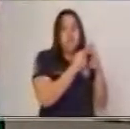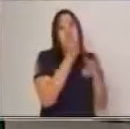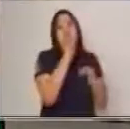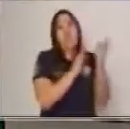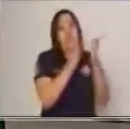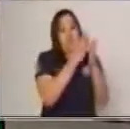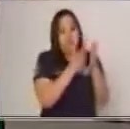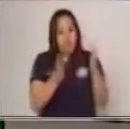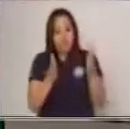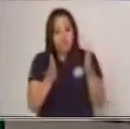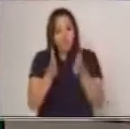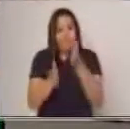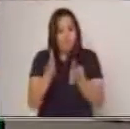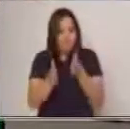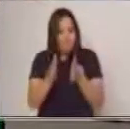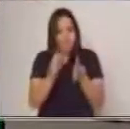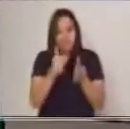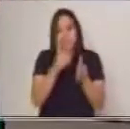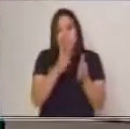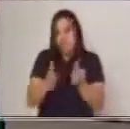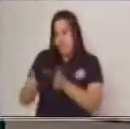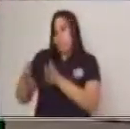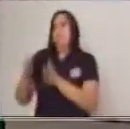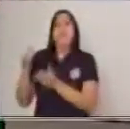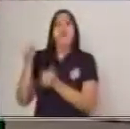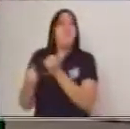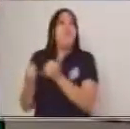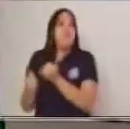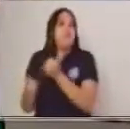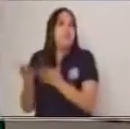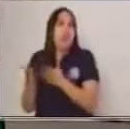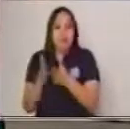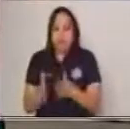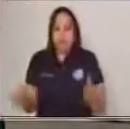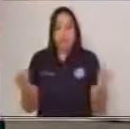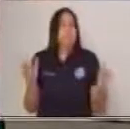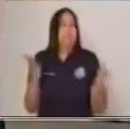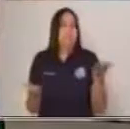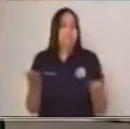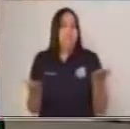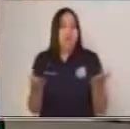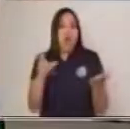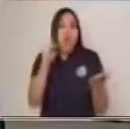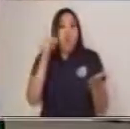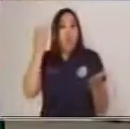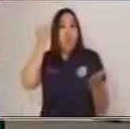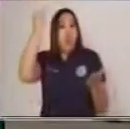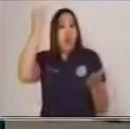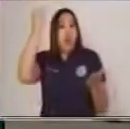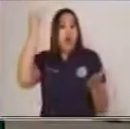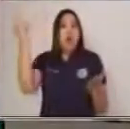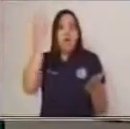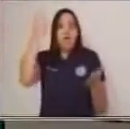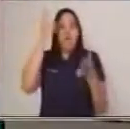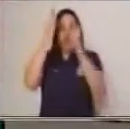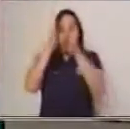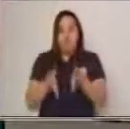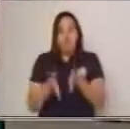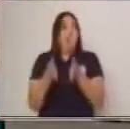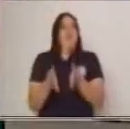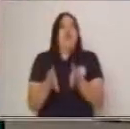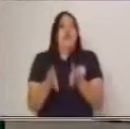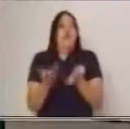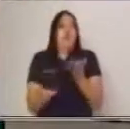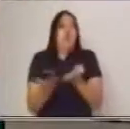en medio o puede estar al final. Entonces, una idea principal no necesariamente debe estar bajo un mismo